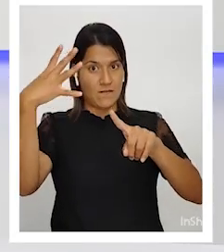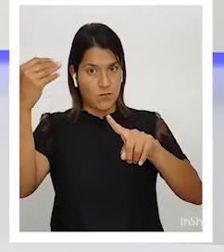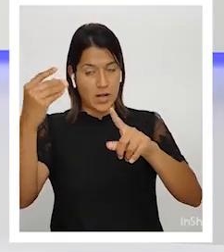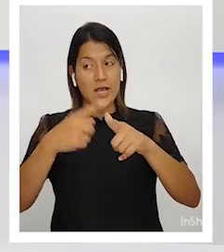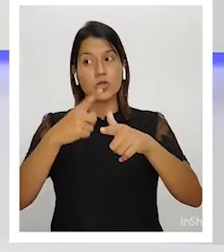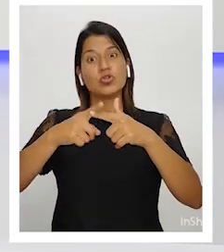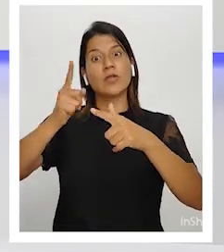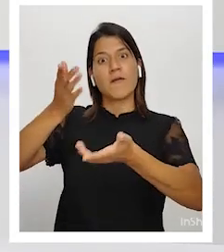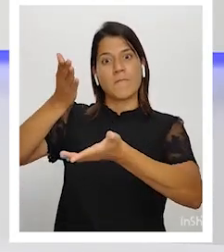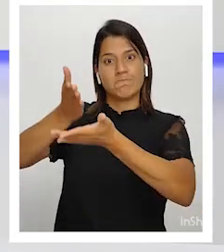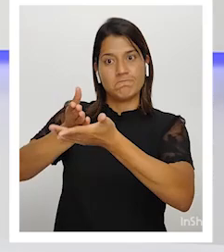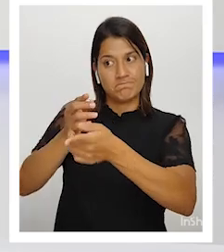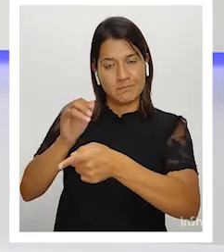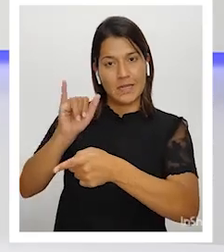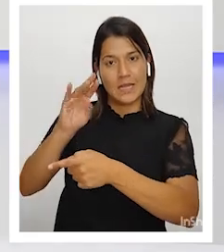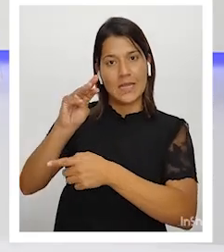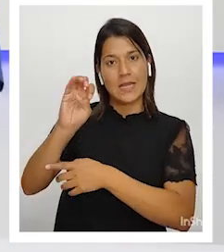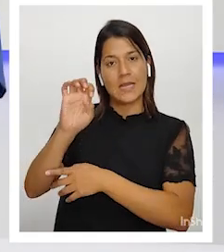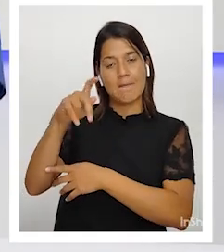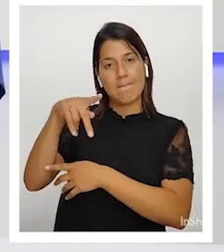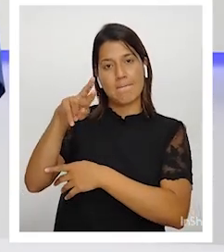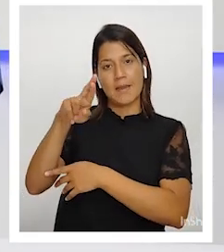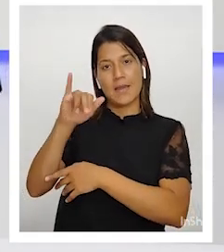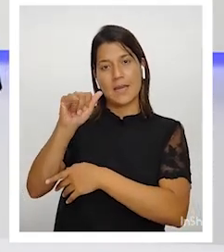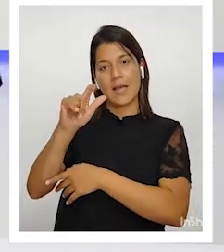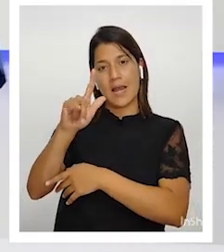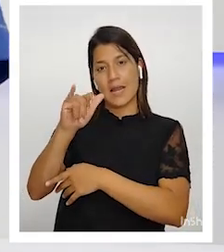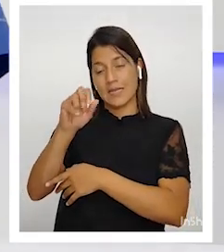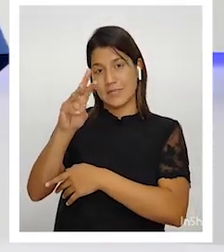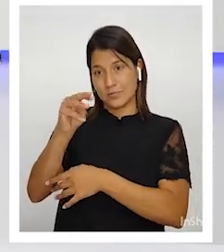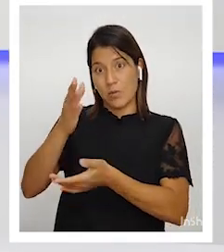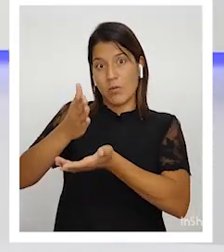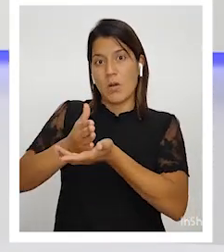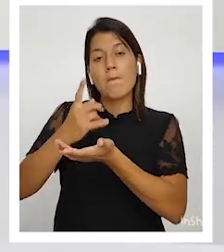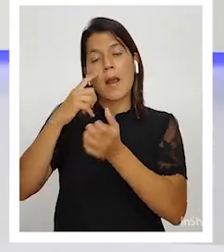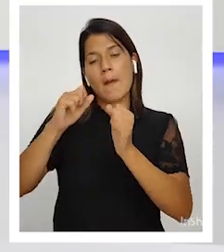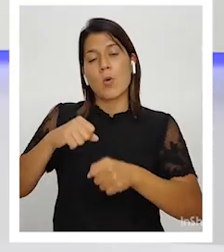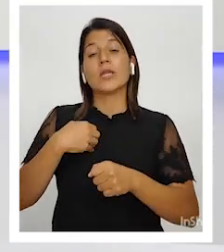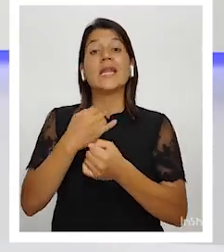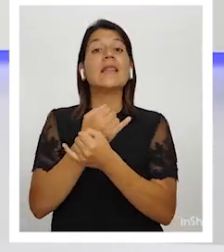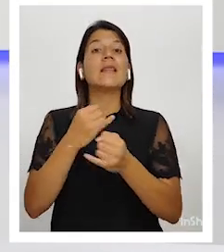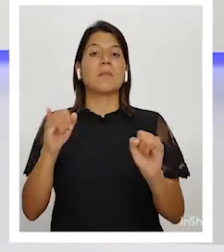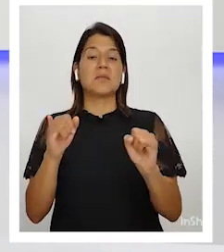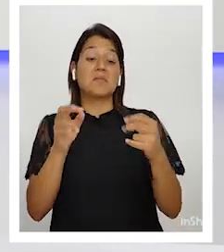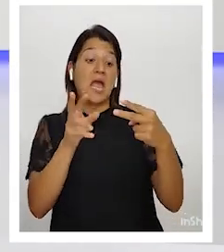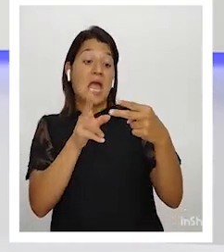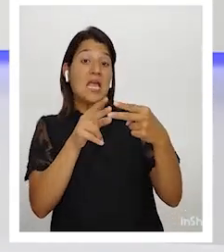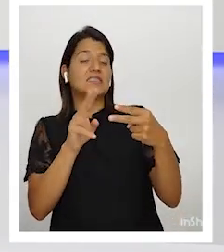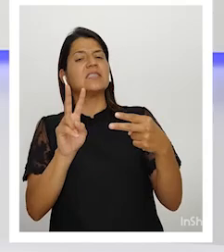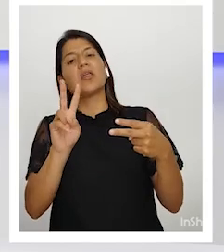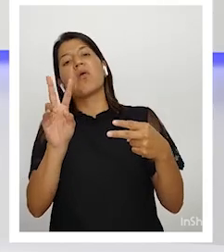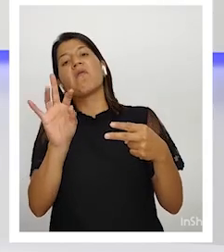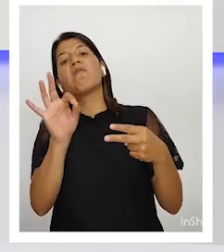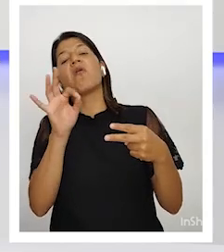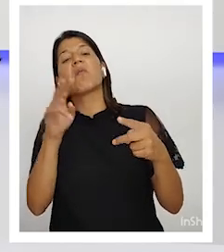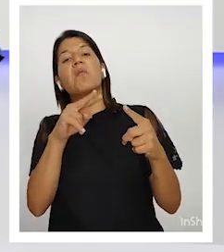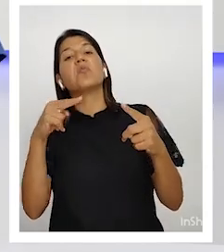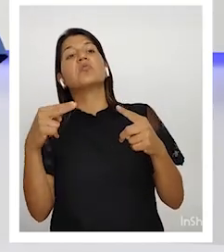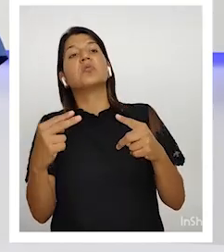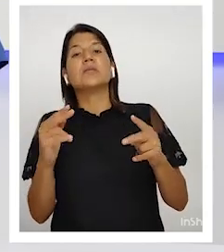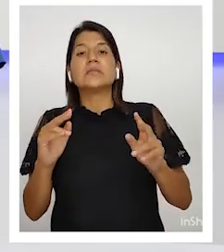para derrotar al imperialismo y poder tener independencia. Estas dos concepciones son muy parciales